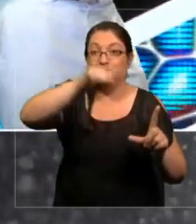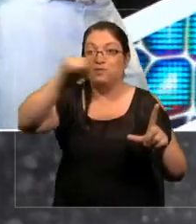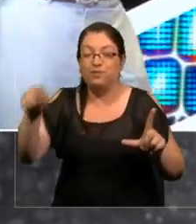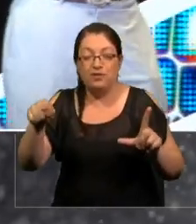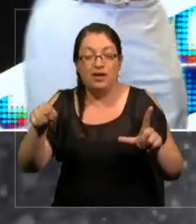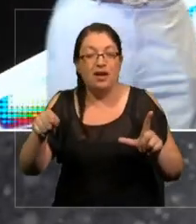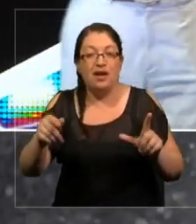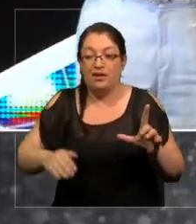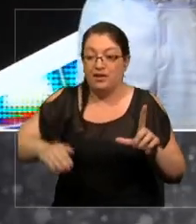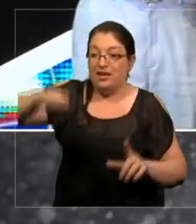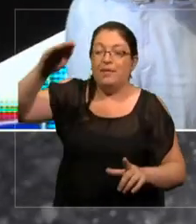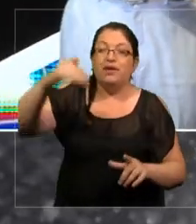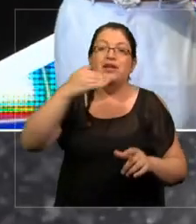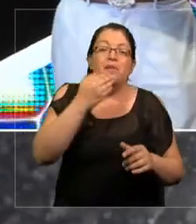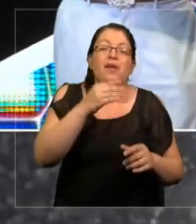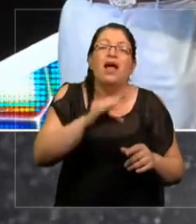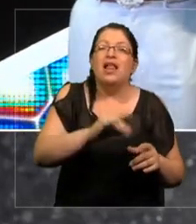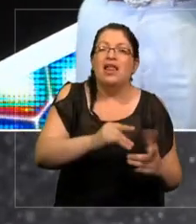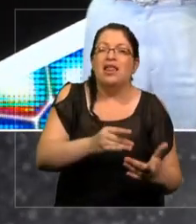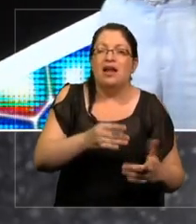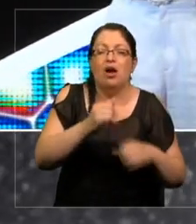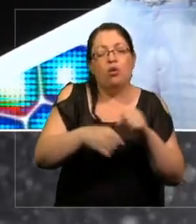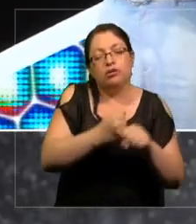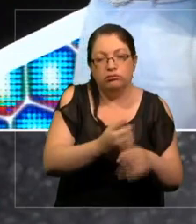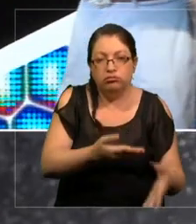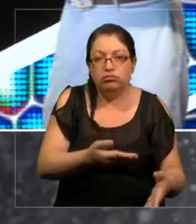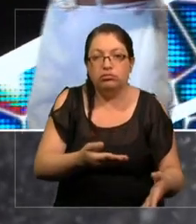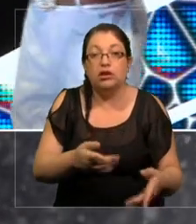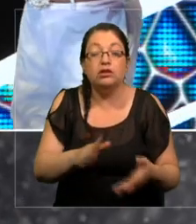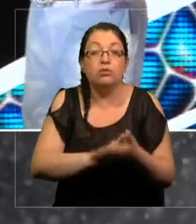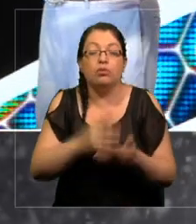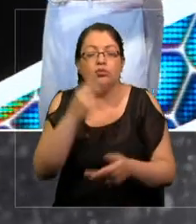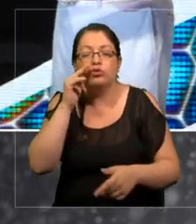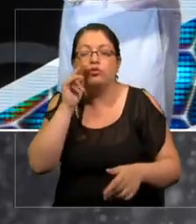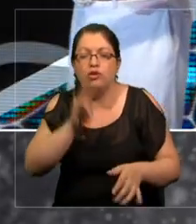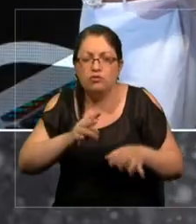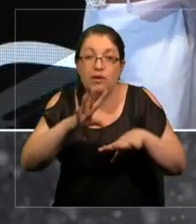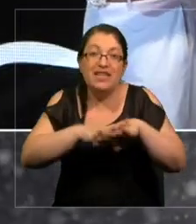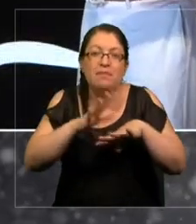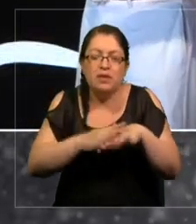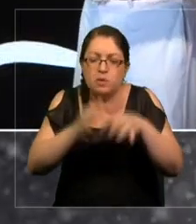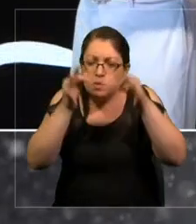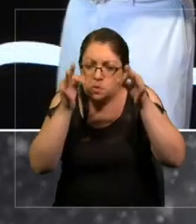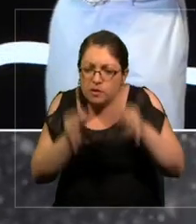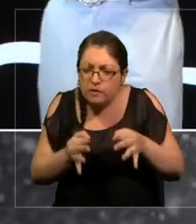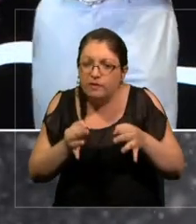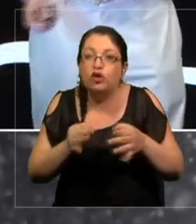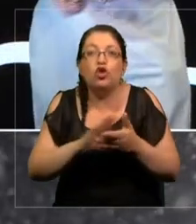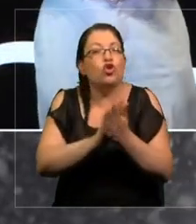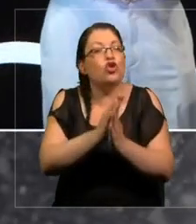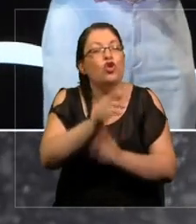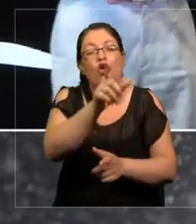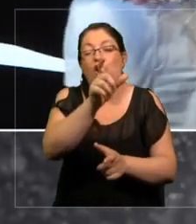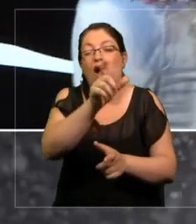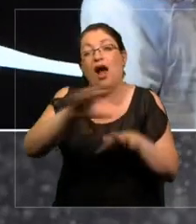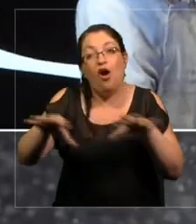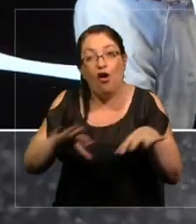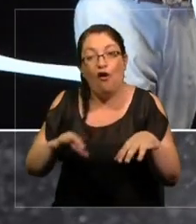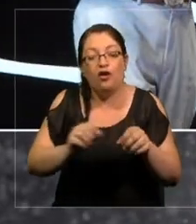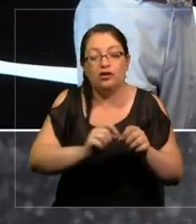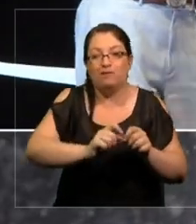reescalar la edad y si uno ve con los ojos correctos, matemáticamente, todos crecen siguiendo